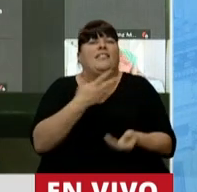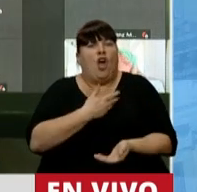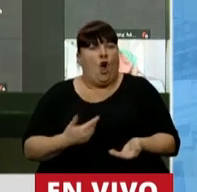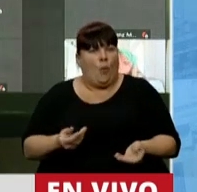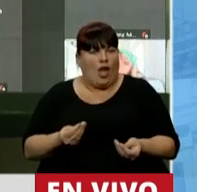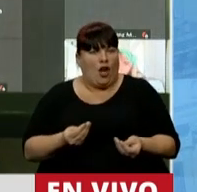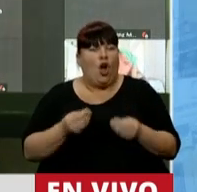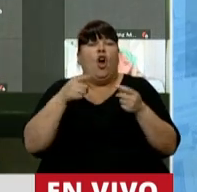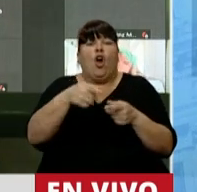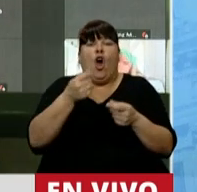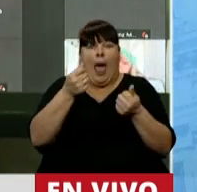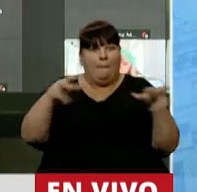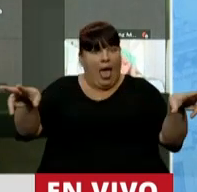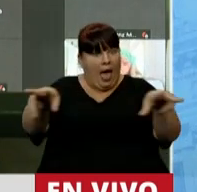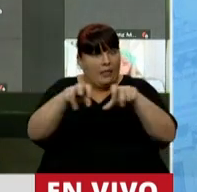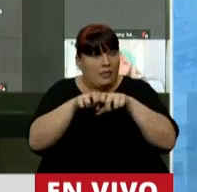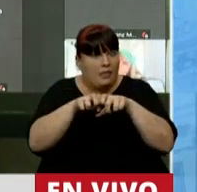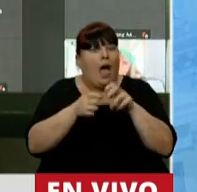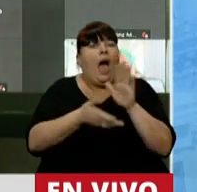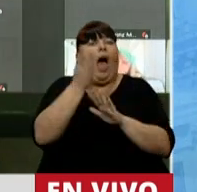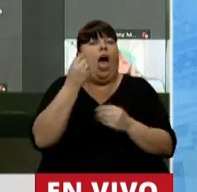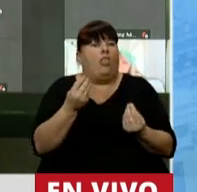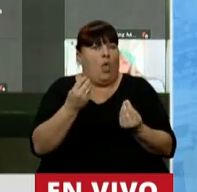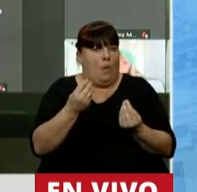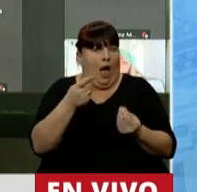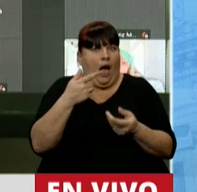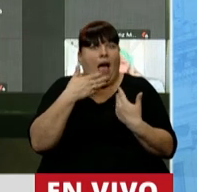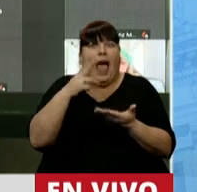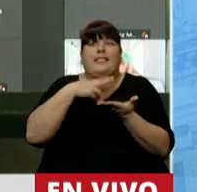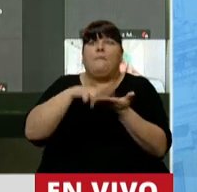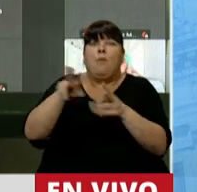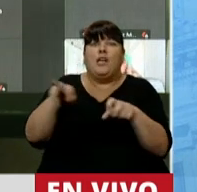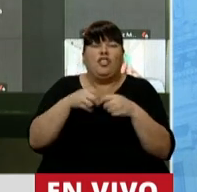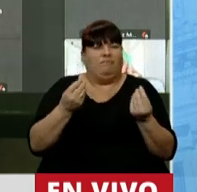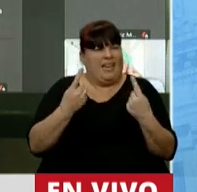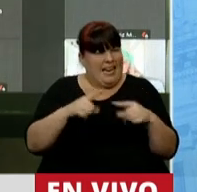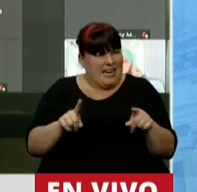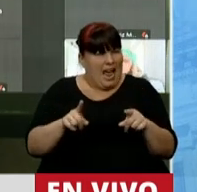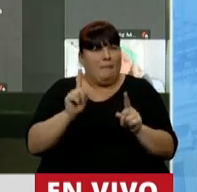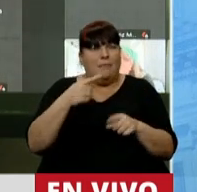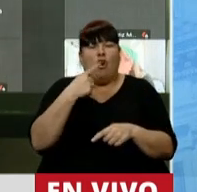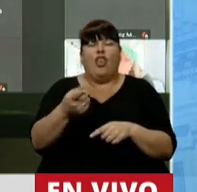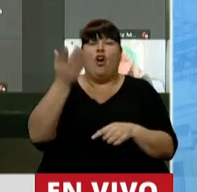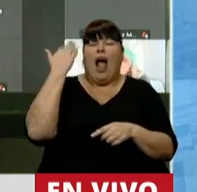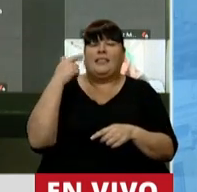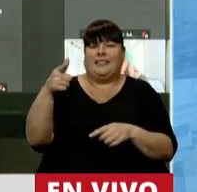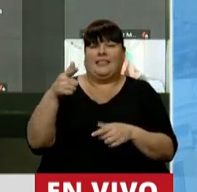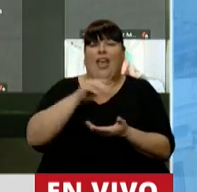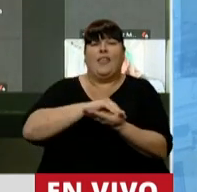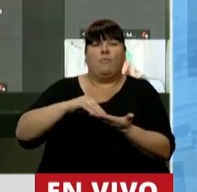gobierno con los recursos que recaude con este impuesto, ya que llama la atención, y lo supo decir un